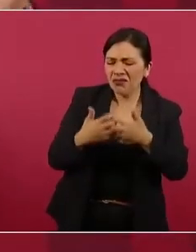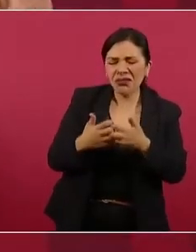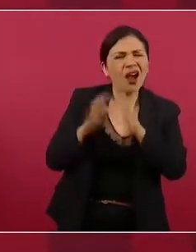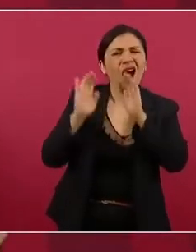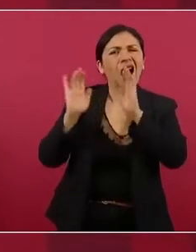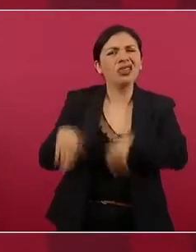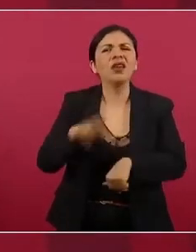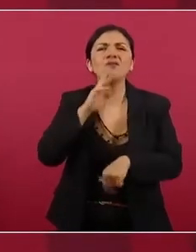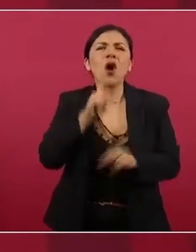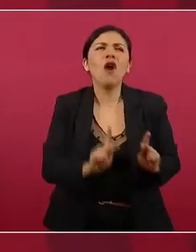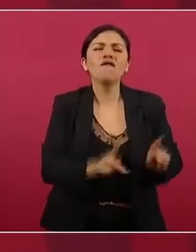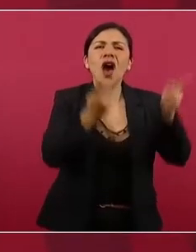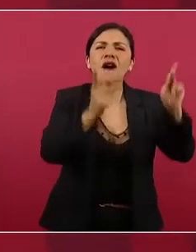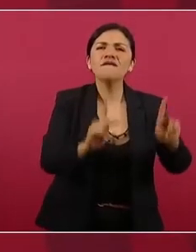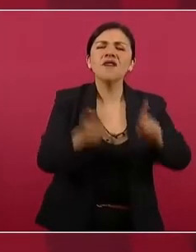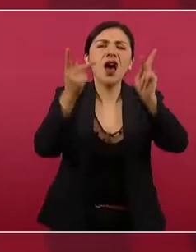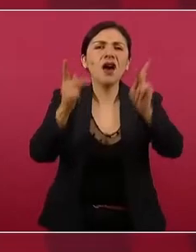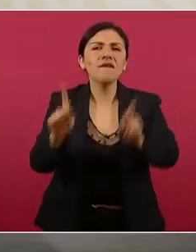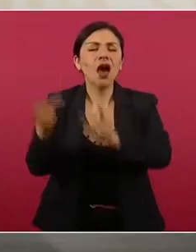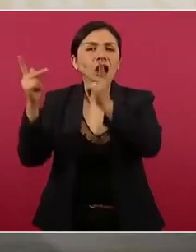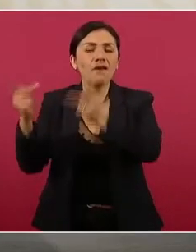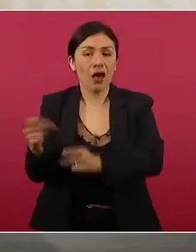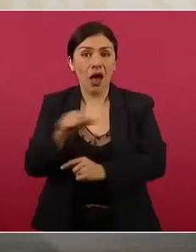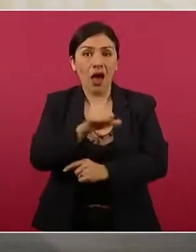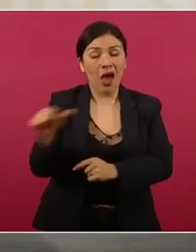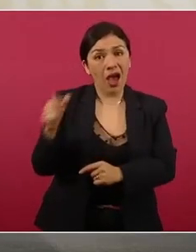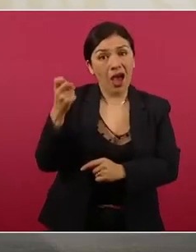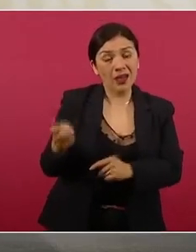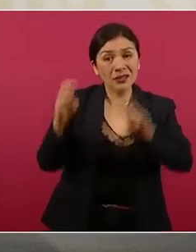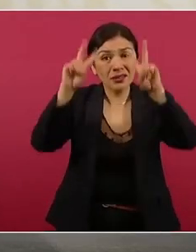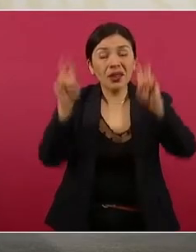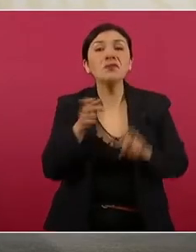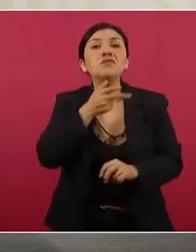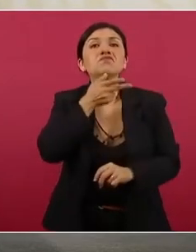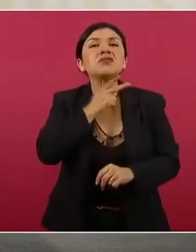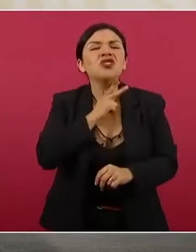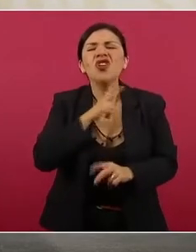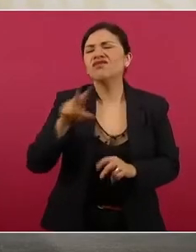lo relacionado con el petróleo.